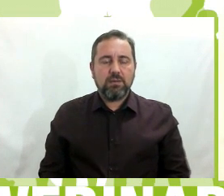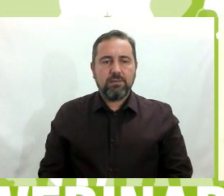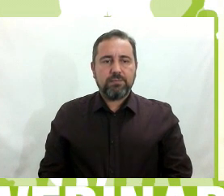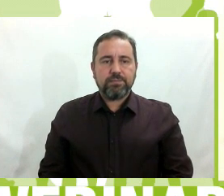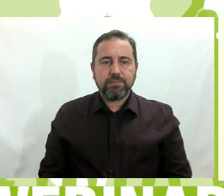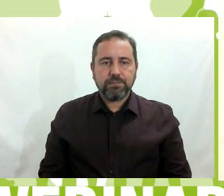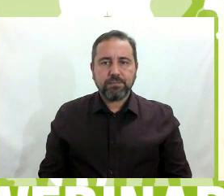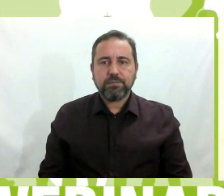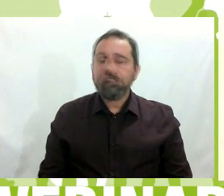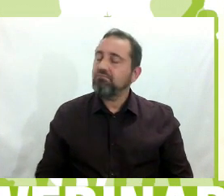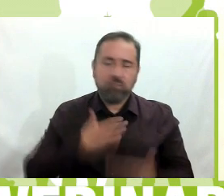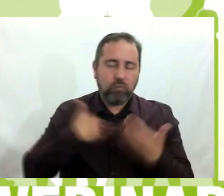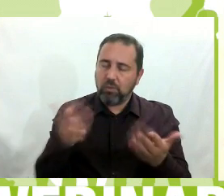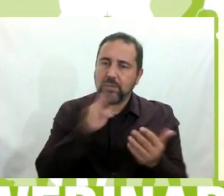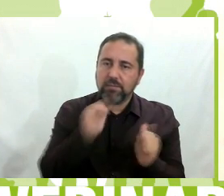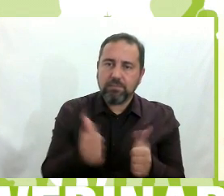Cuando quieras.